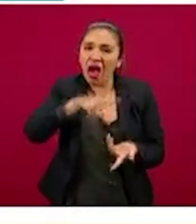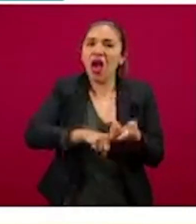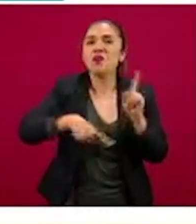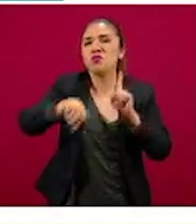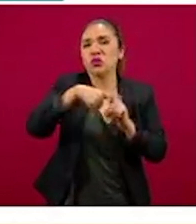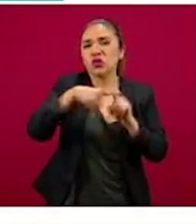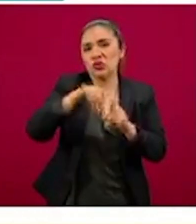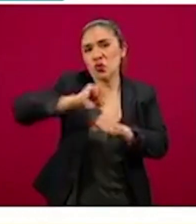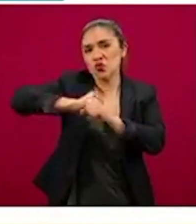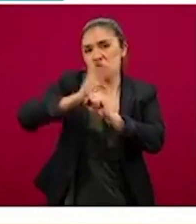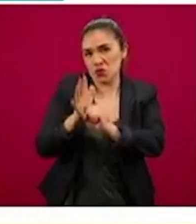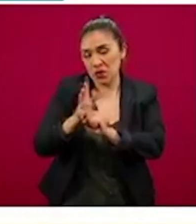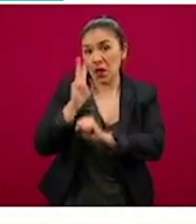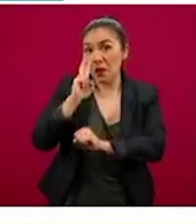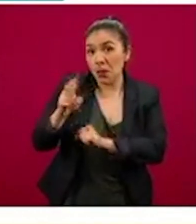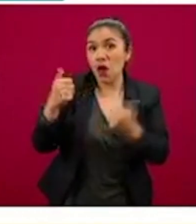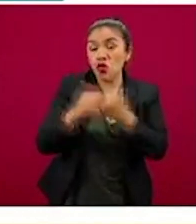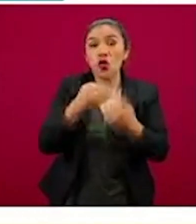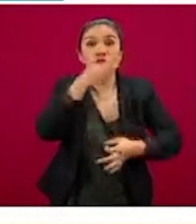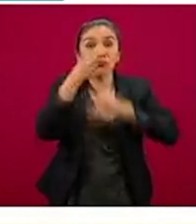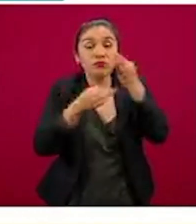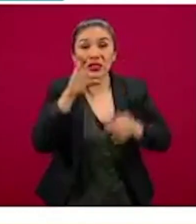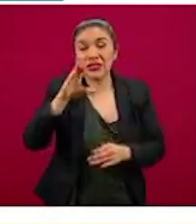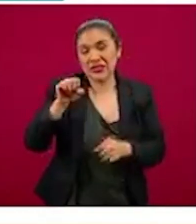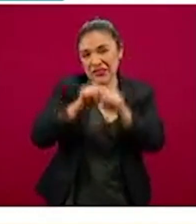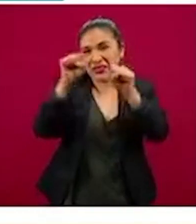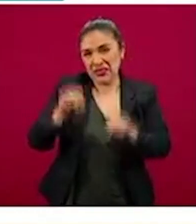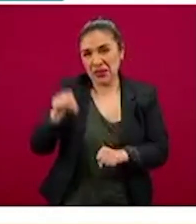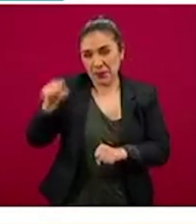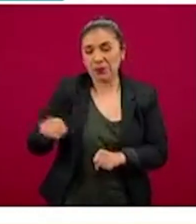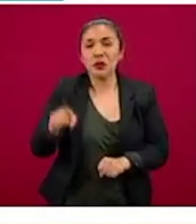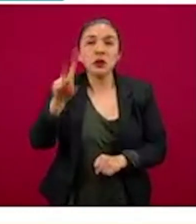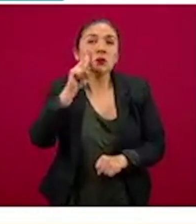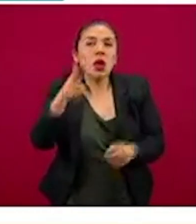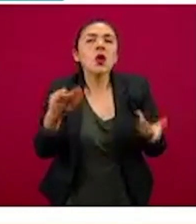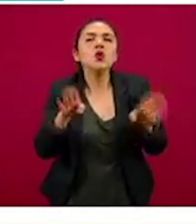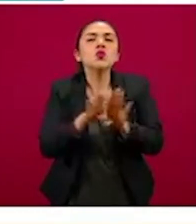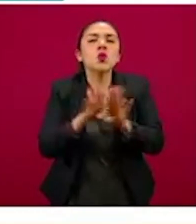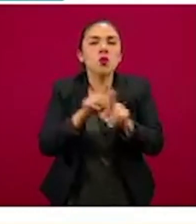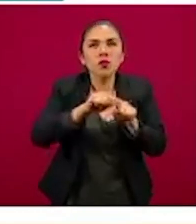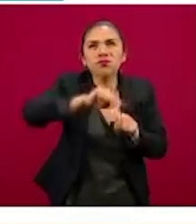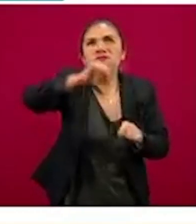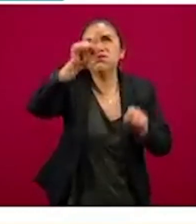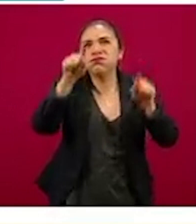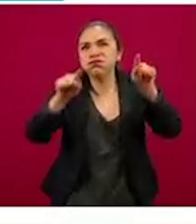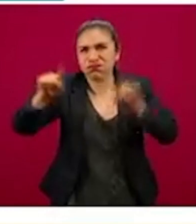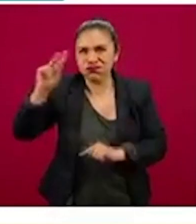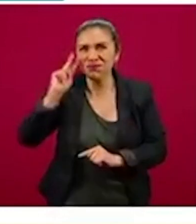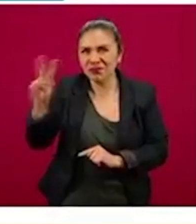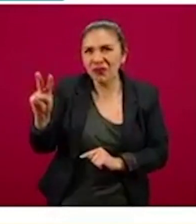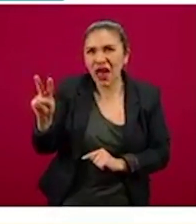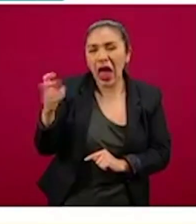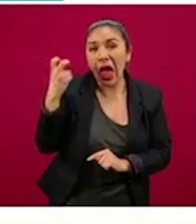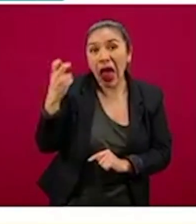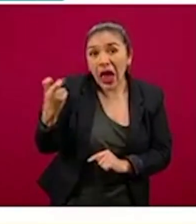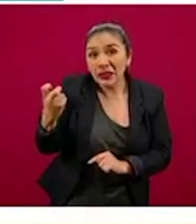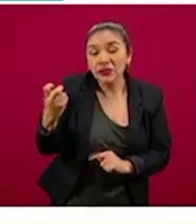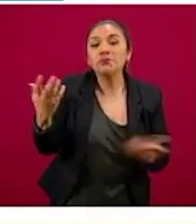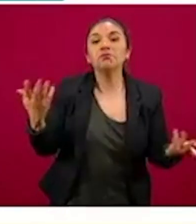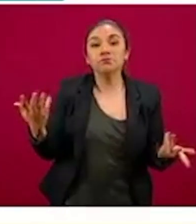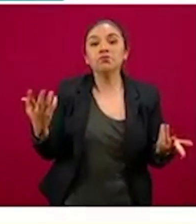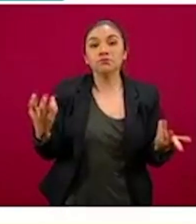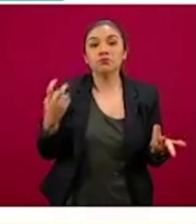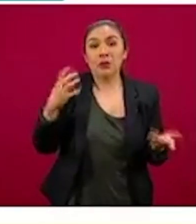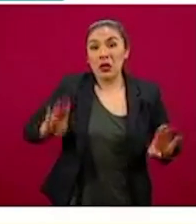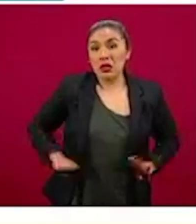de los que se encuentran notificados en el sistema. Viendo el comportamiento de la curva y la tendencia que esta lleva para este